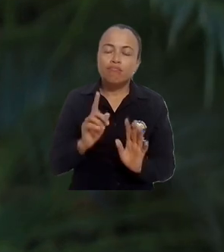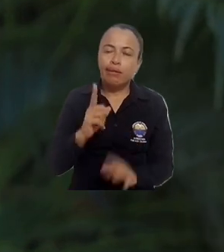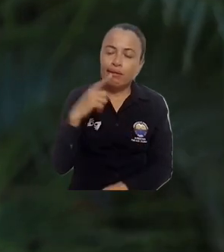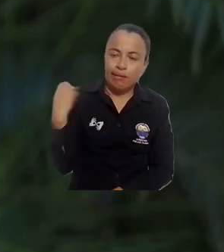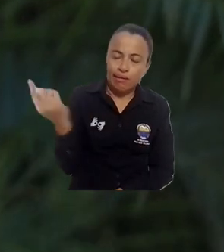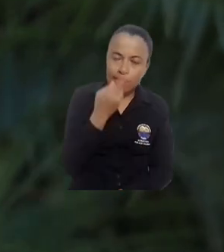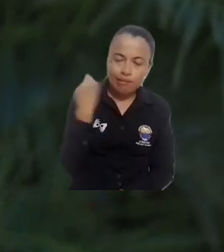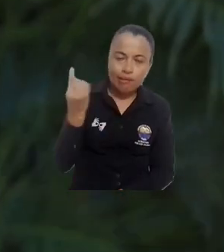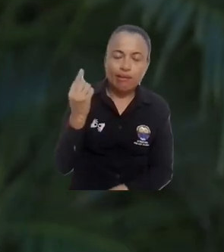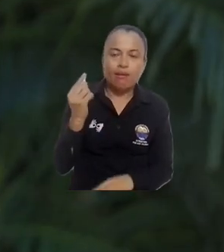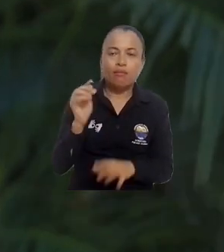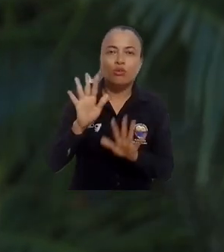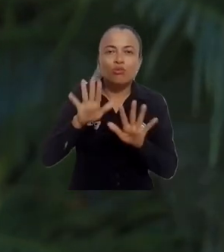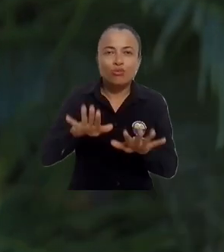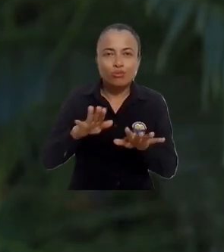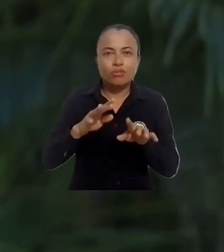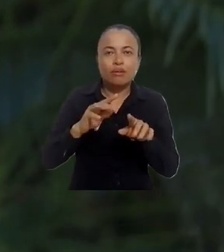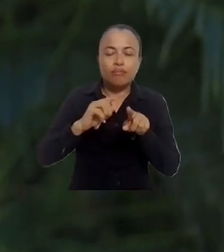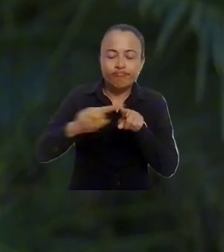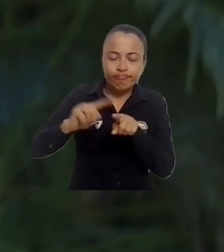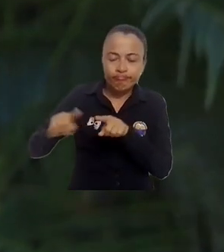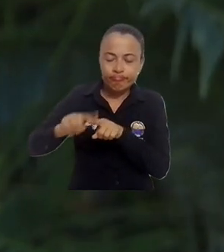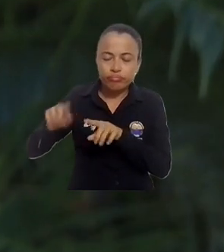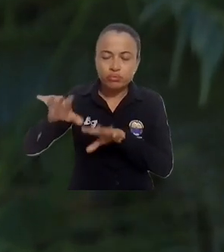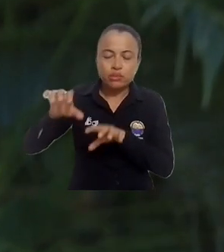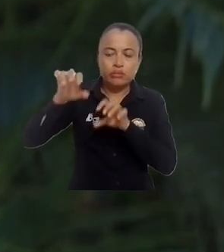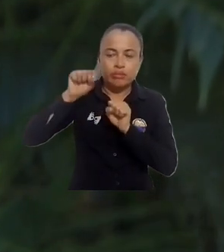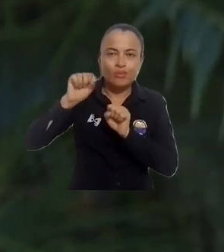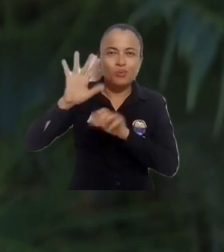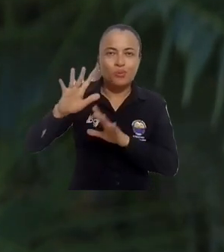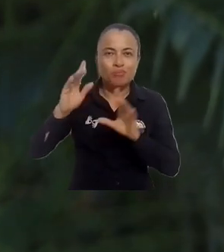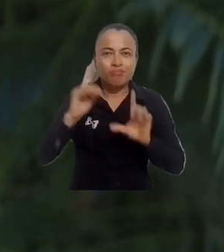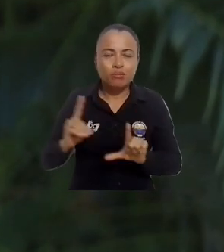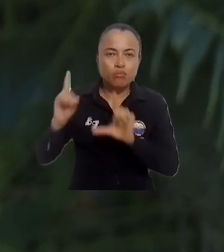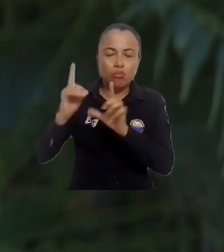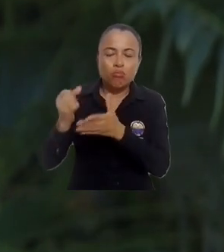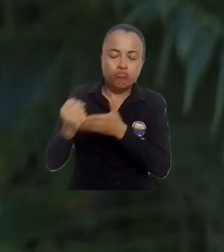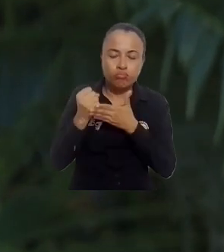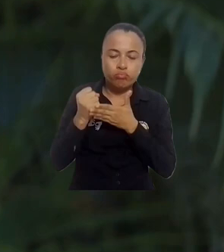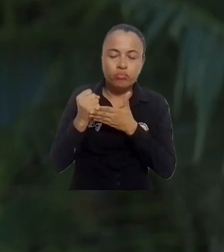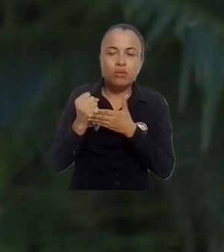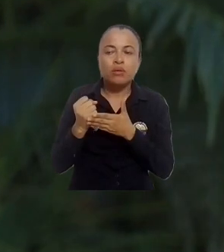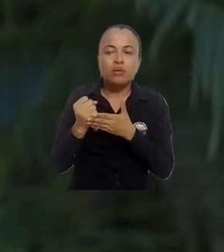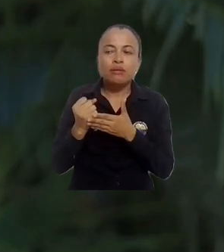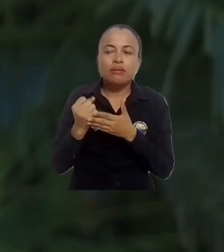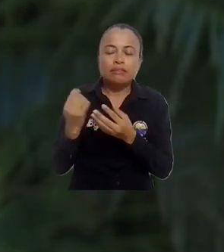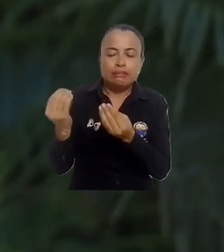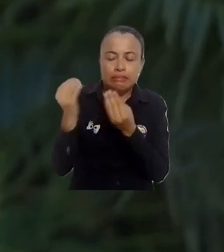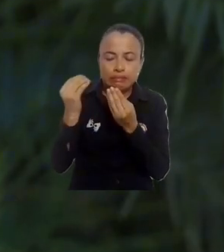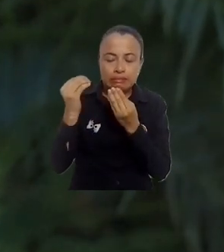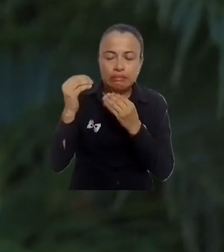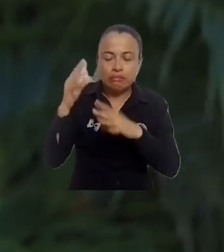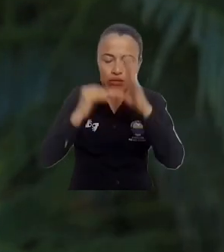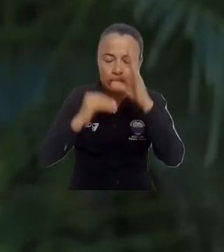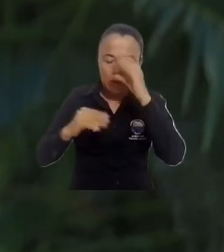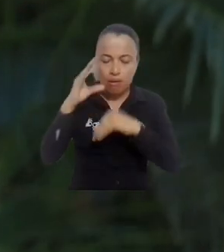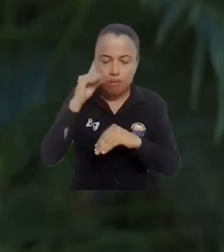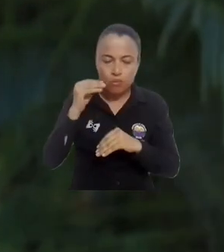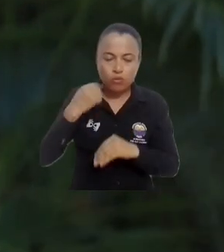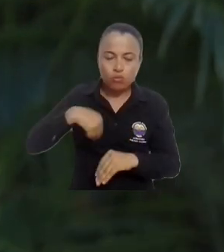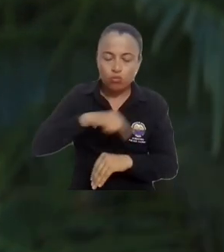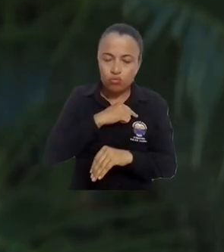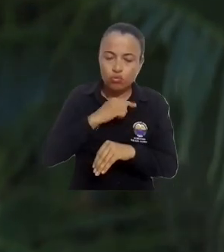Pienso que en general, en todas las áreas, este diplomado nos ha hecho un gran aporte porque nos ha